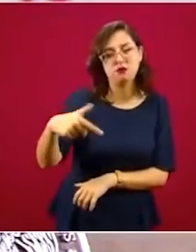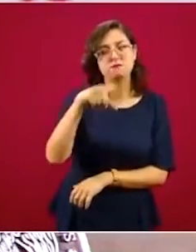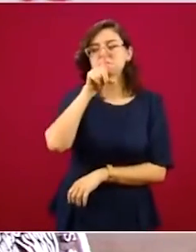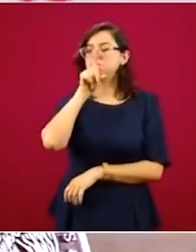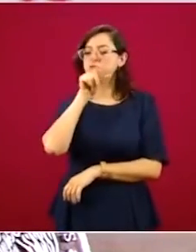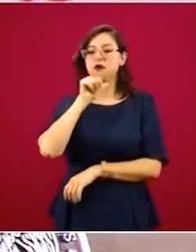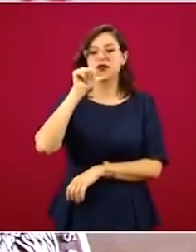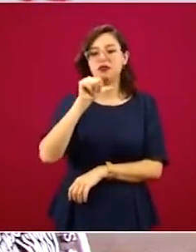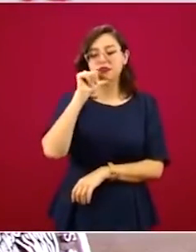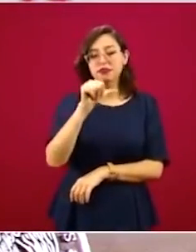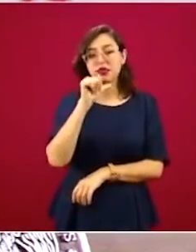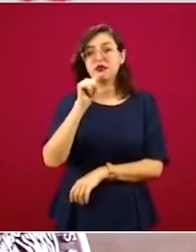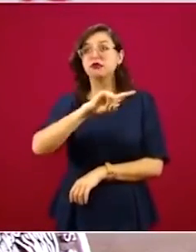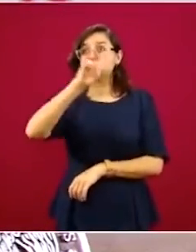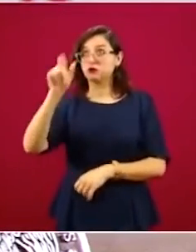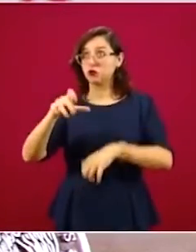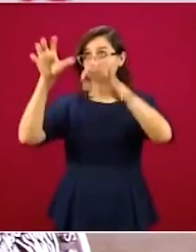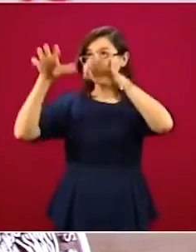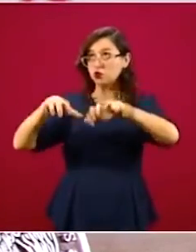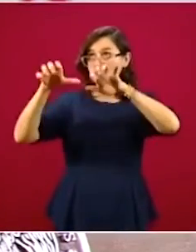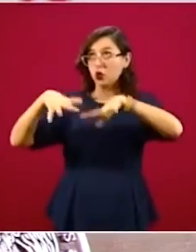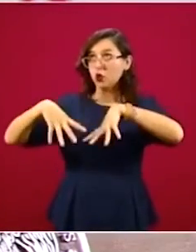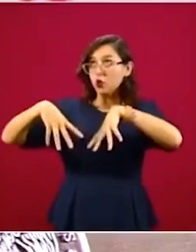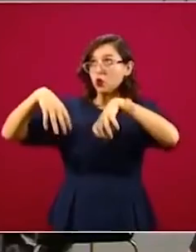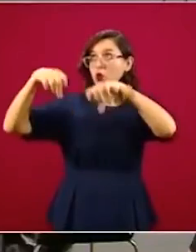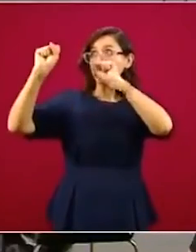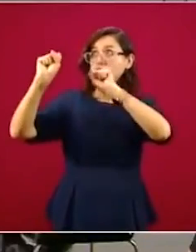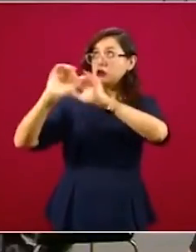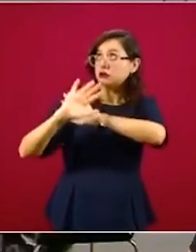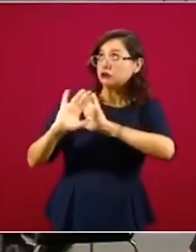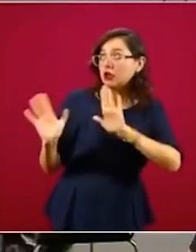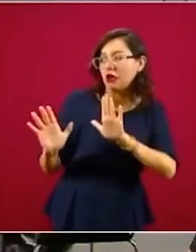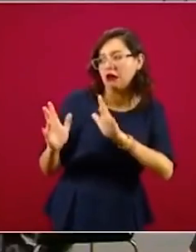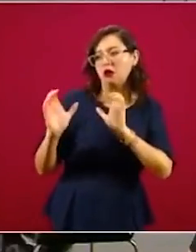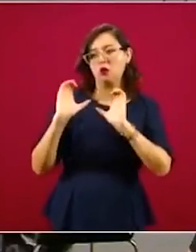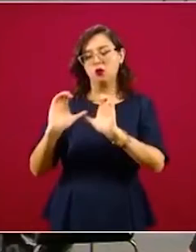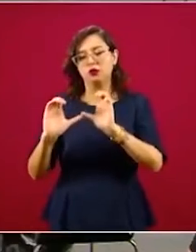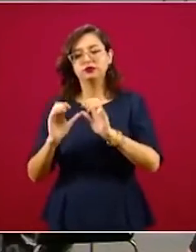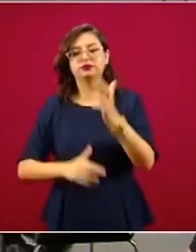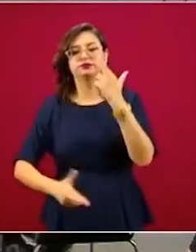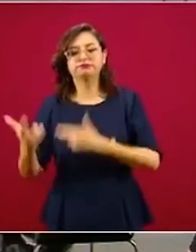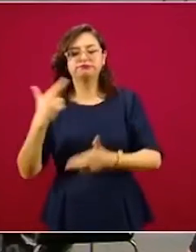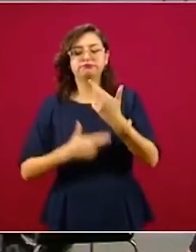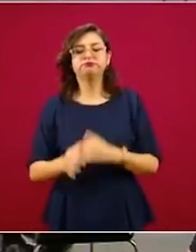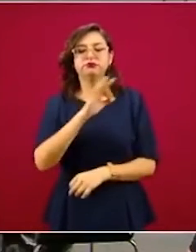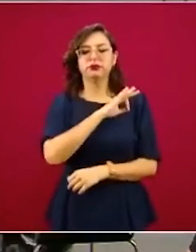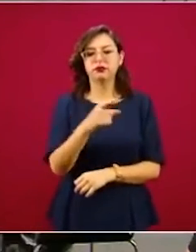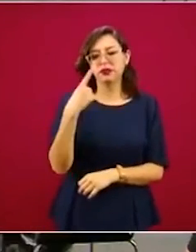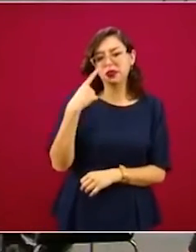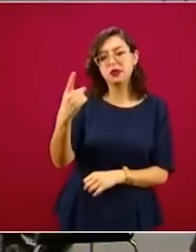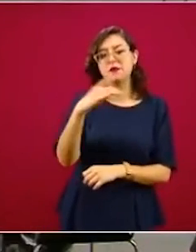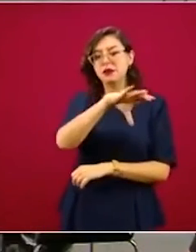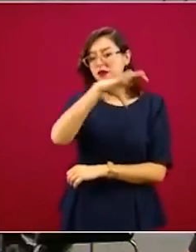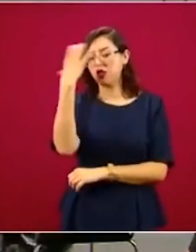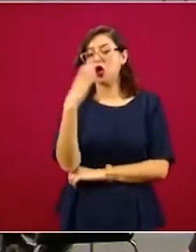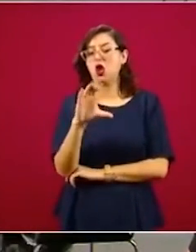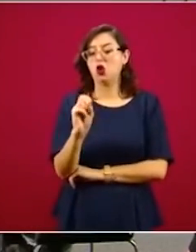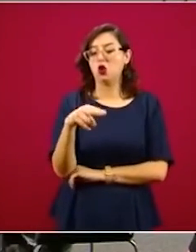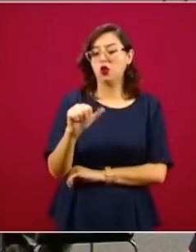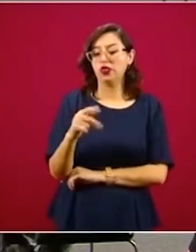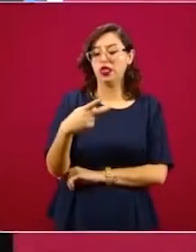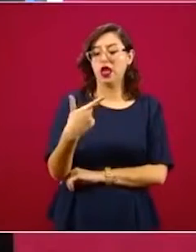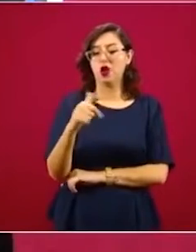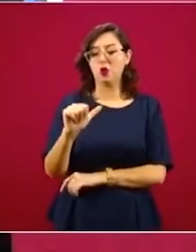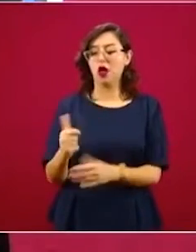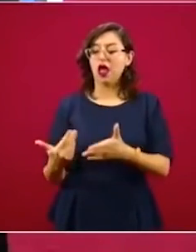regresar con mucho cuidado a casa. Vemos en las imágenes, primero a los compañeros de Conagua que trabajan antes, durante